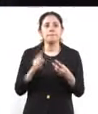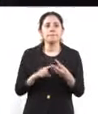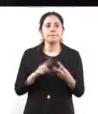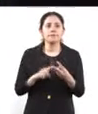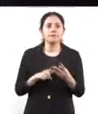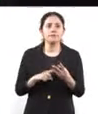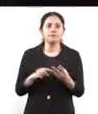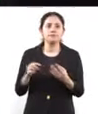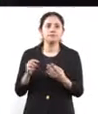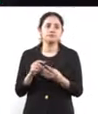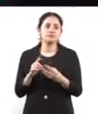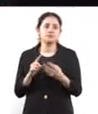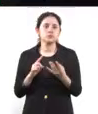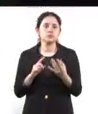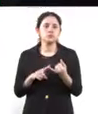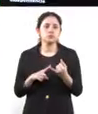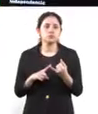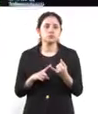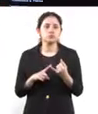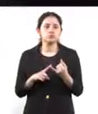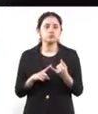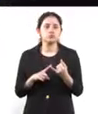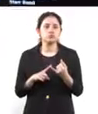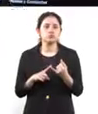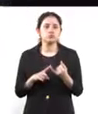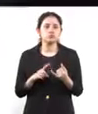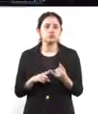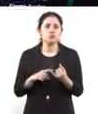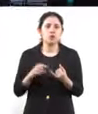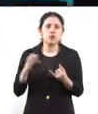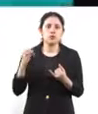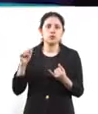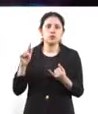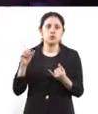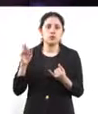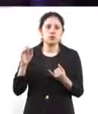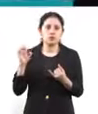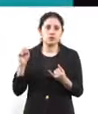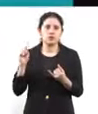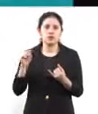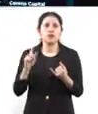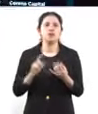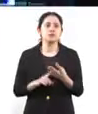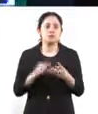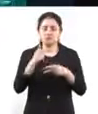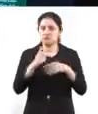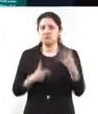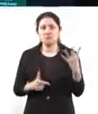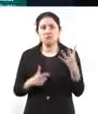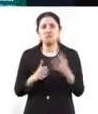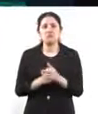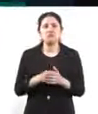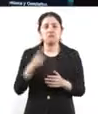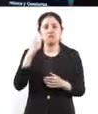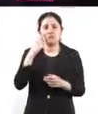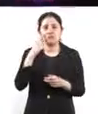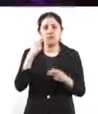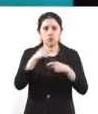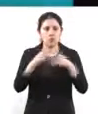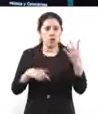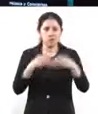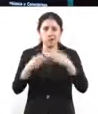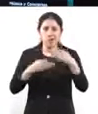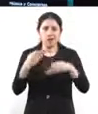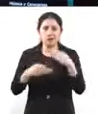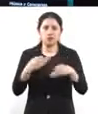tener un concierto gratuito, el Coca-Cola Flow Fest, o bien, y por supuesto esto lo pueden ver, hay